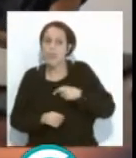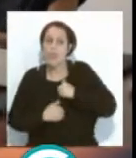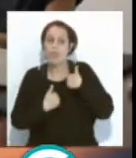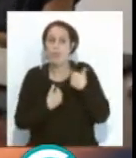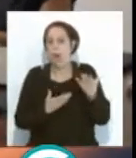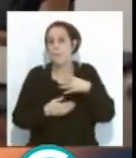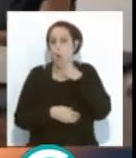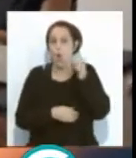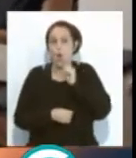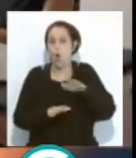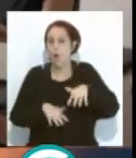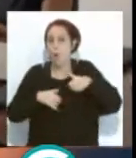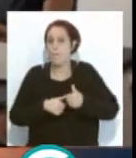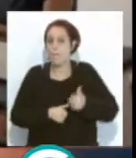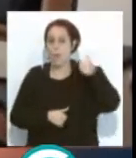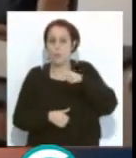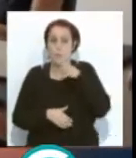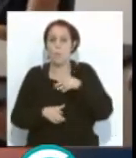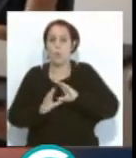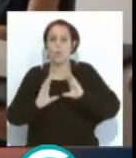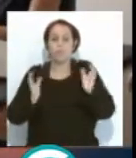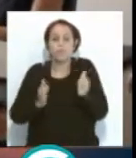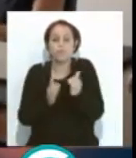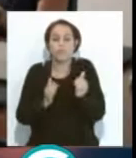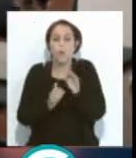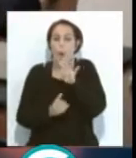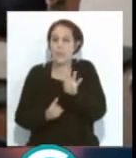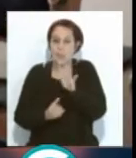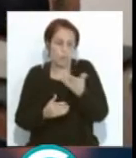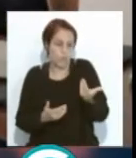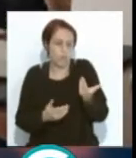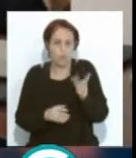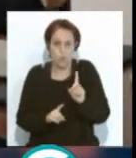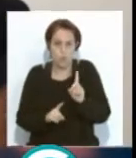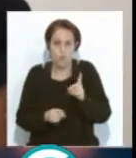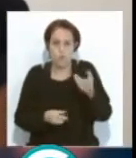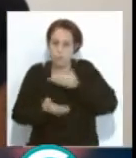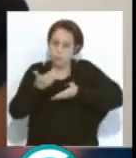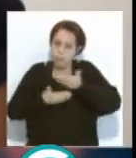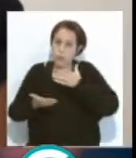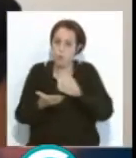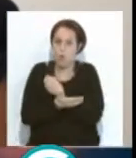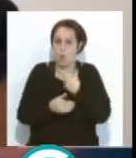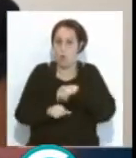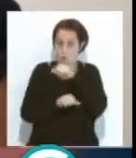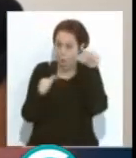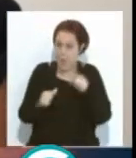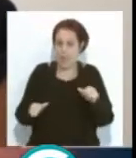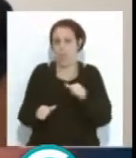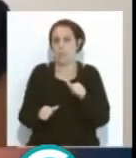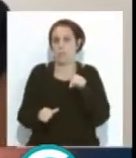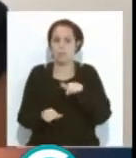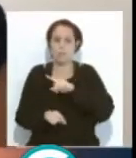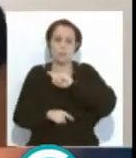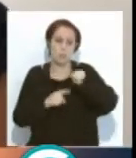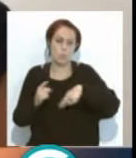coro o por ser un cuarteto o por ser, sino vamos a ir todos de la misma mano, por lo menos en modalidades, ya después hay tantas